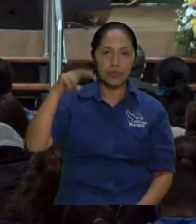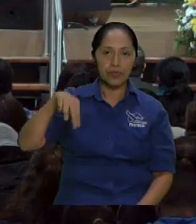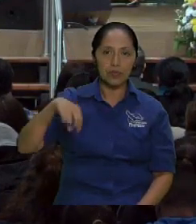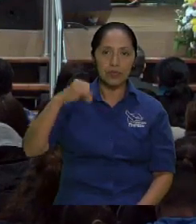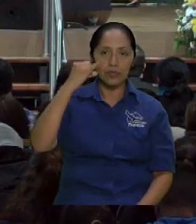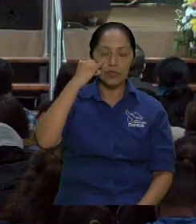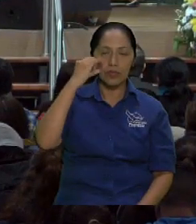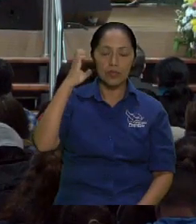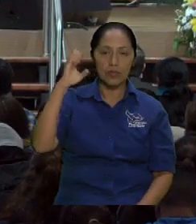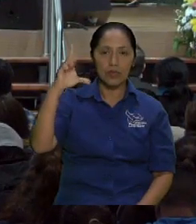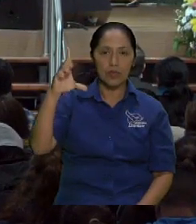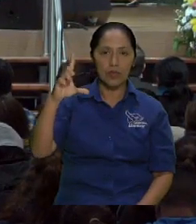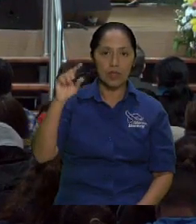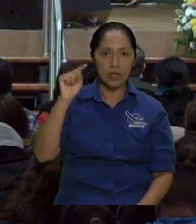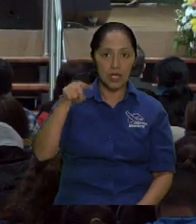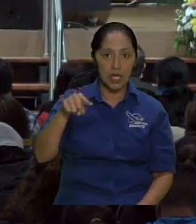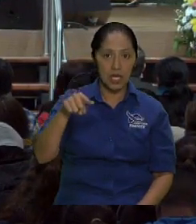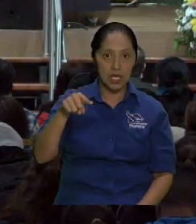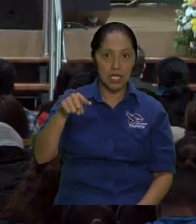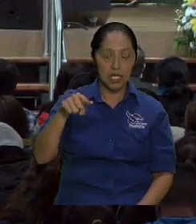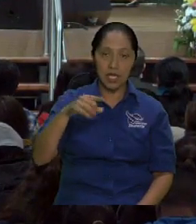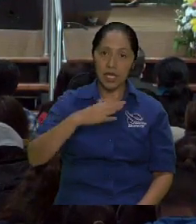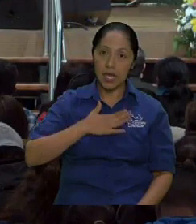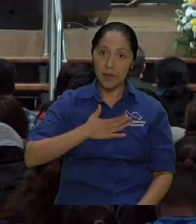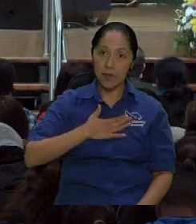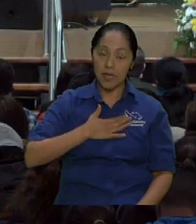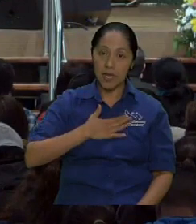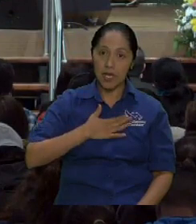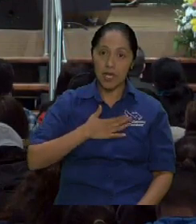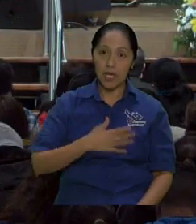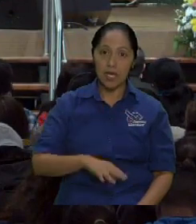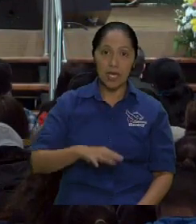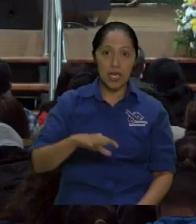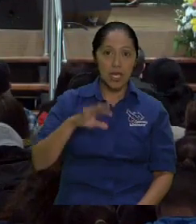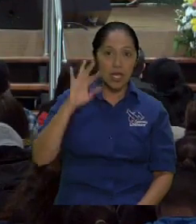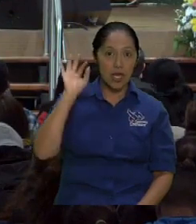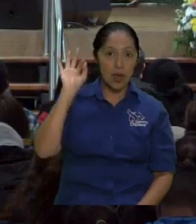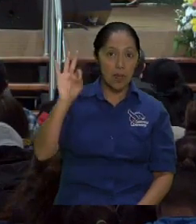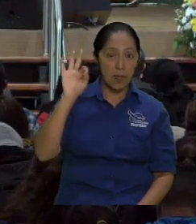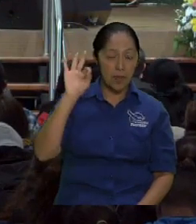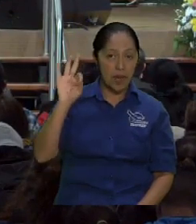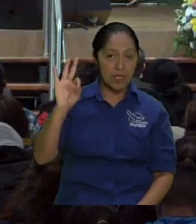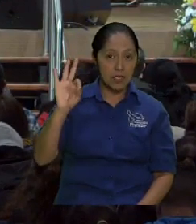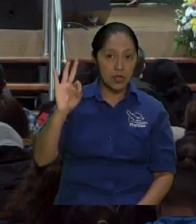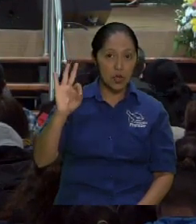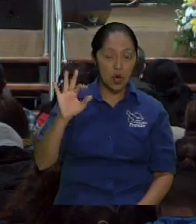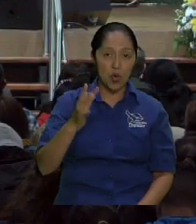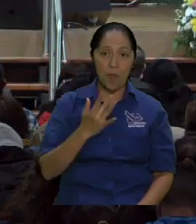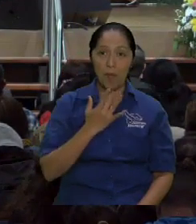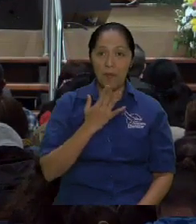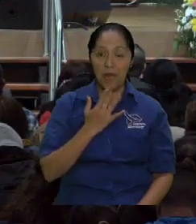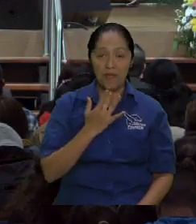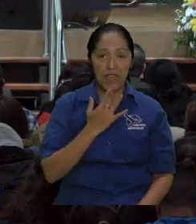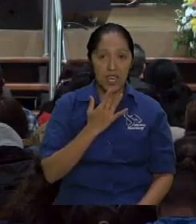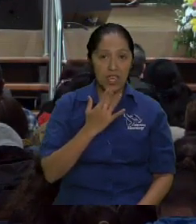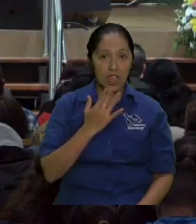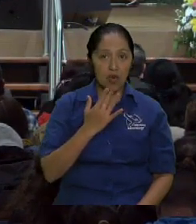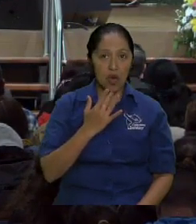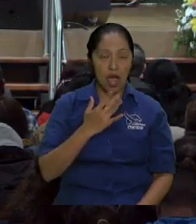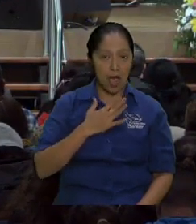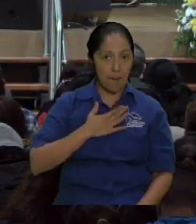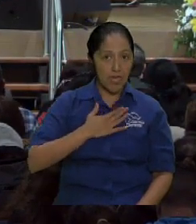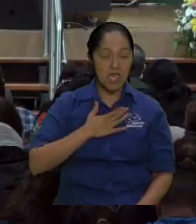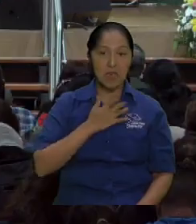él era mi predicador preferido que podía hacer yo pues me gustaba como él enseñaba a algunos también les